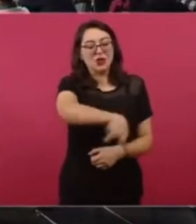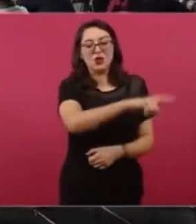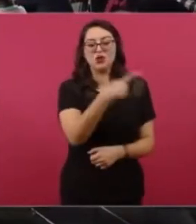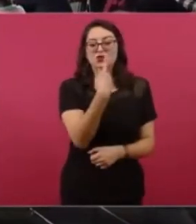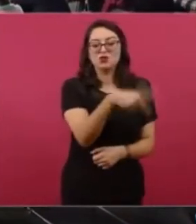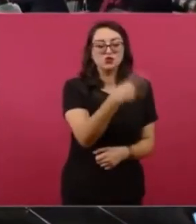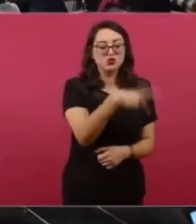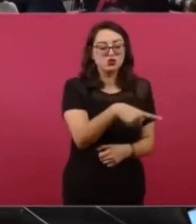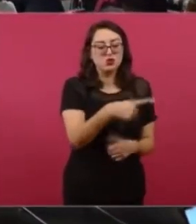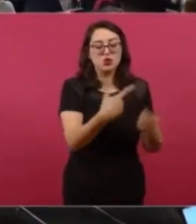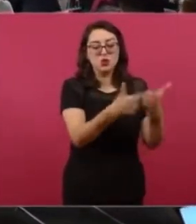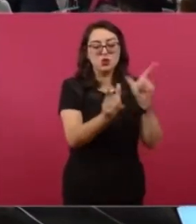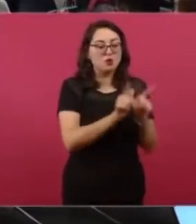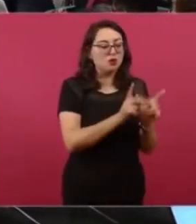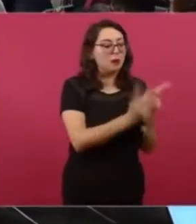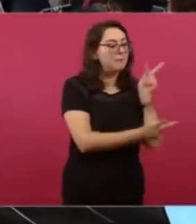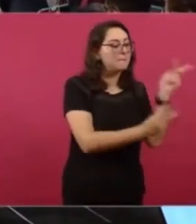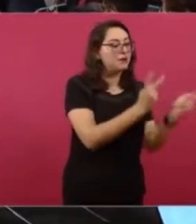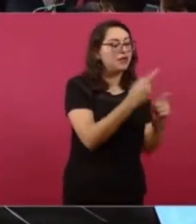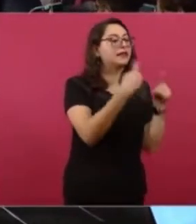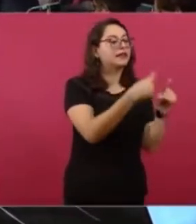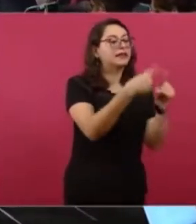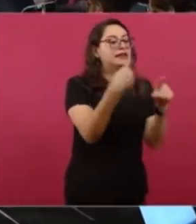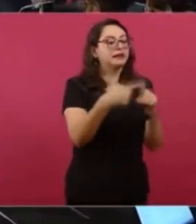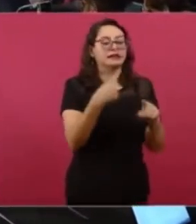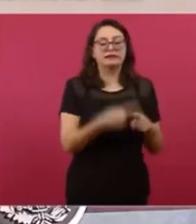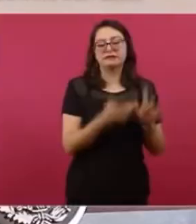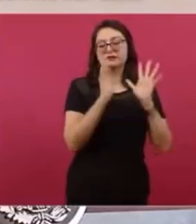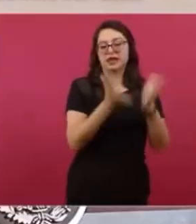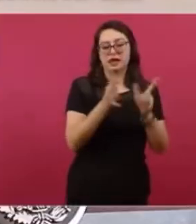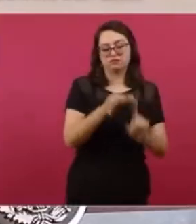y la escogieron a ella.